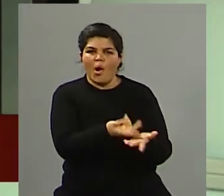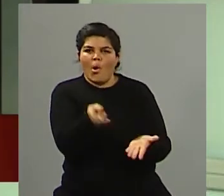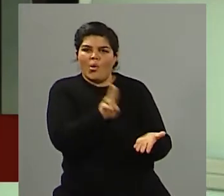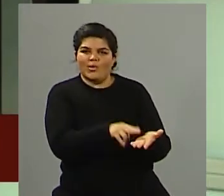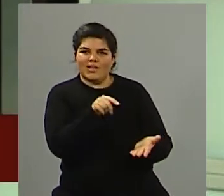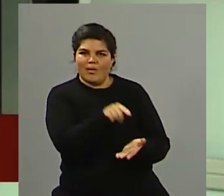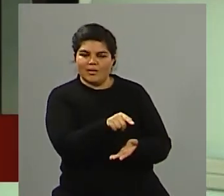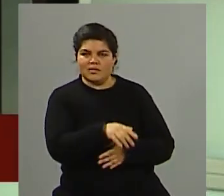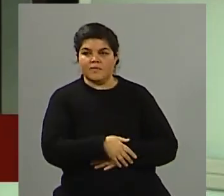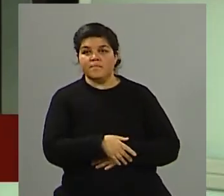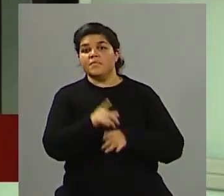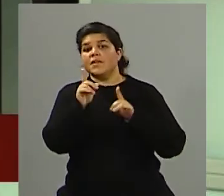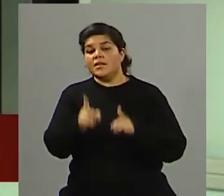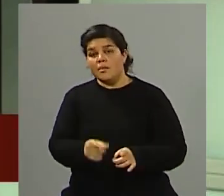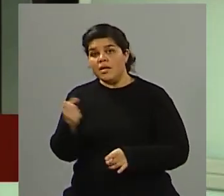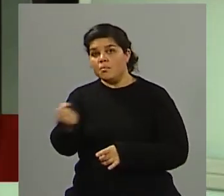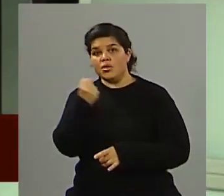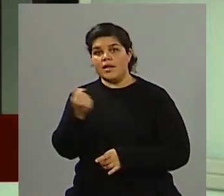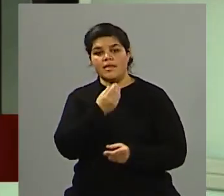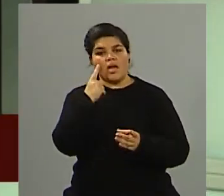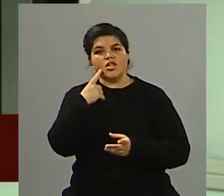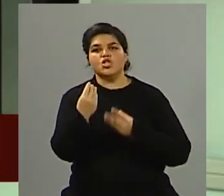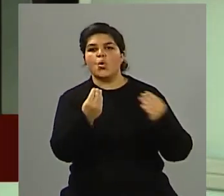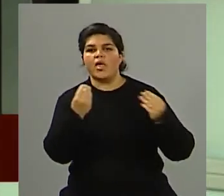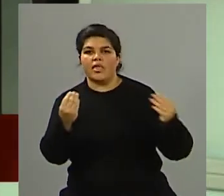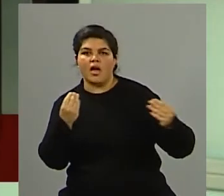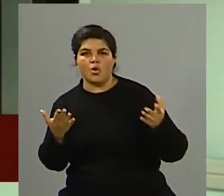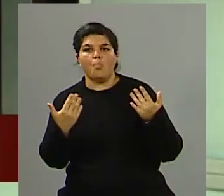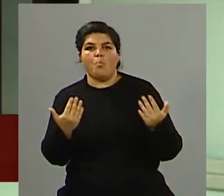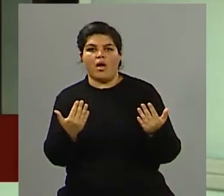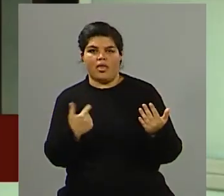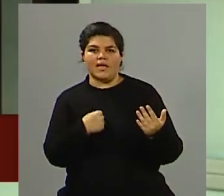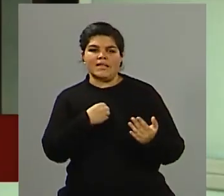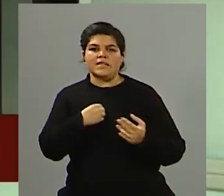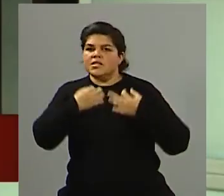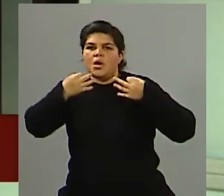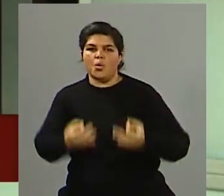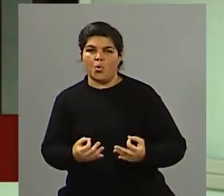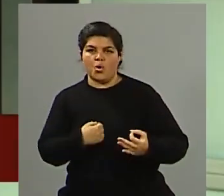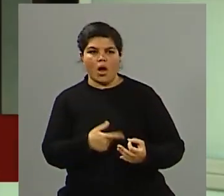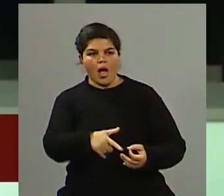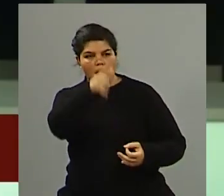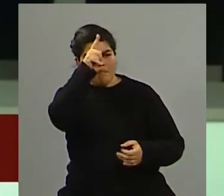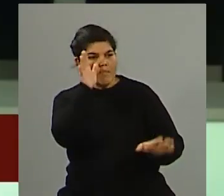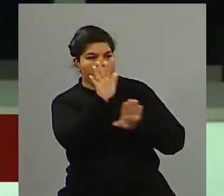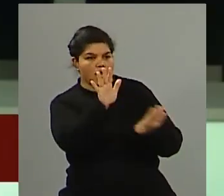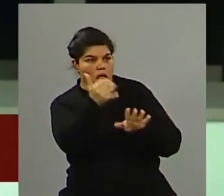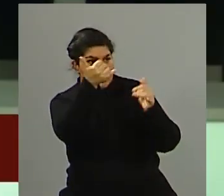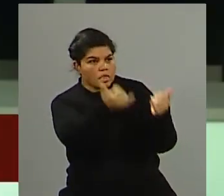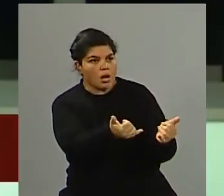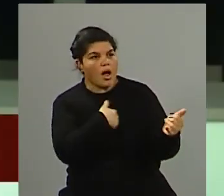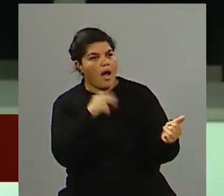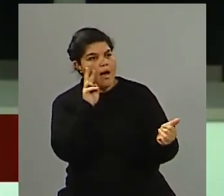la ciudadanía que si hay un preventor significa es un sinónimo de seguridad para el ciudadano totalmente esa posibilidad de